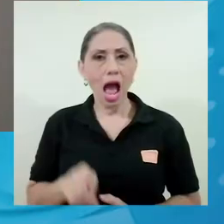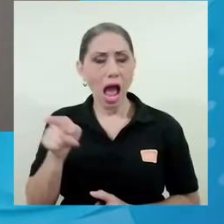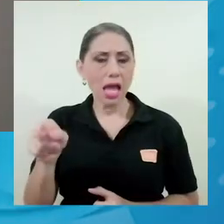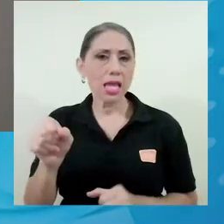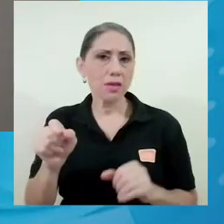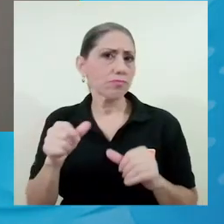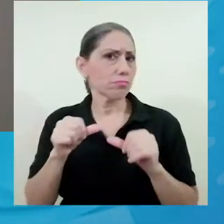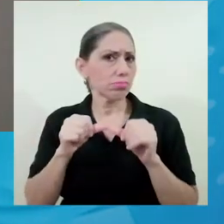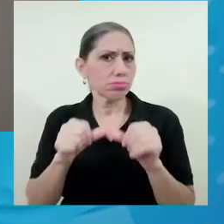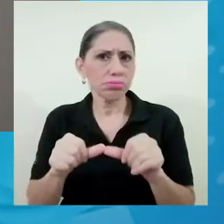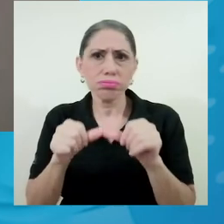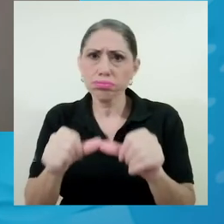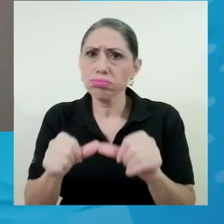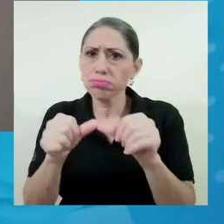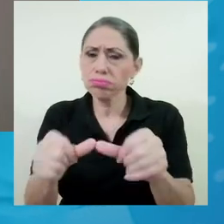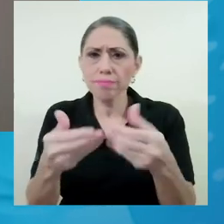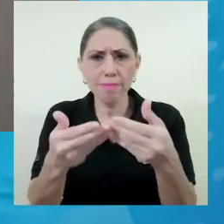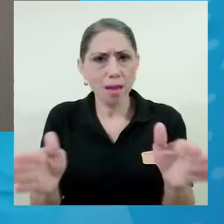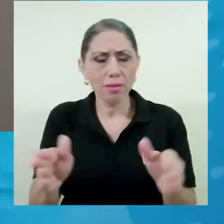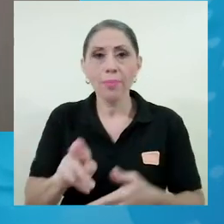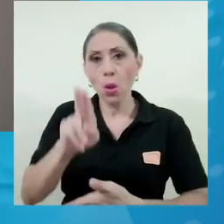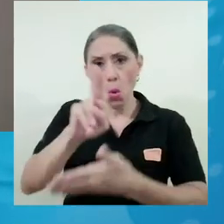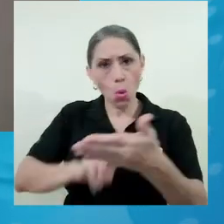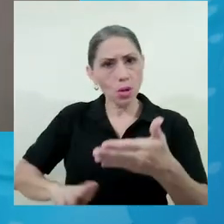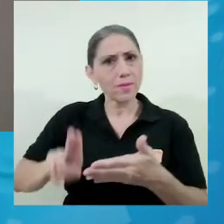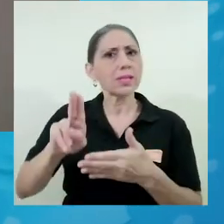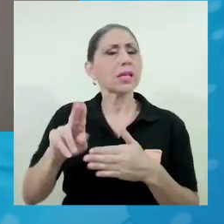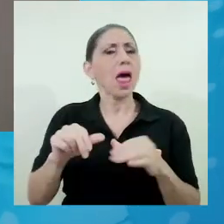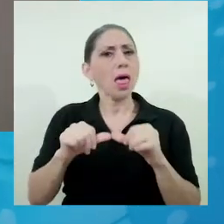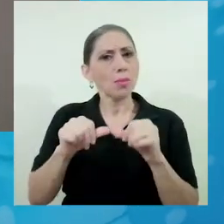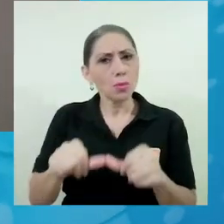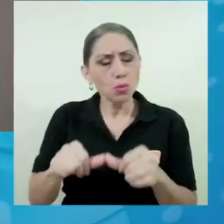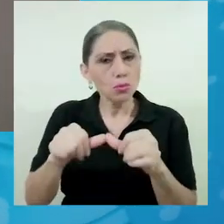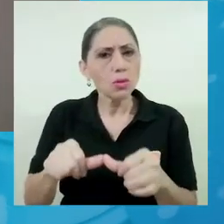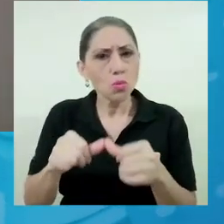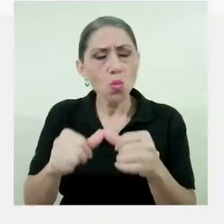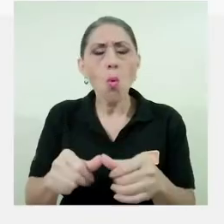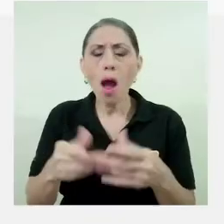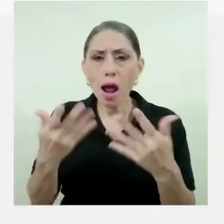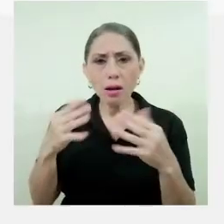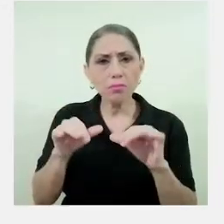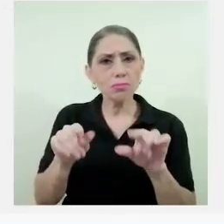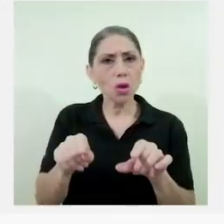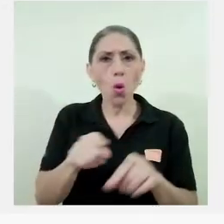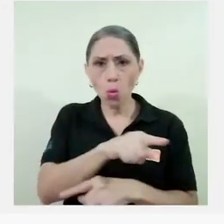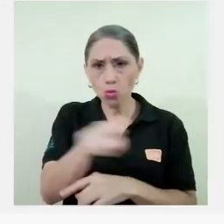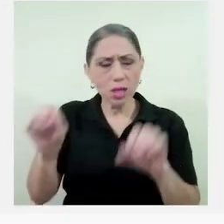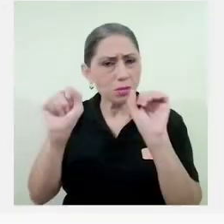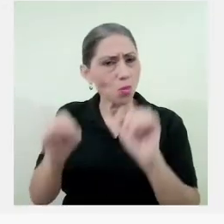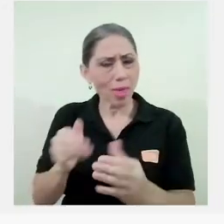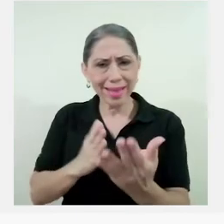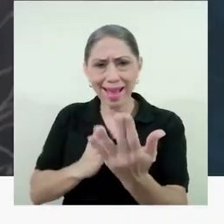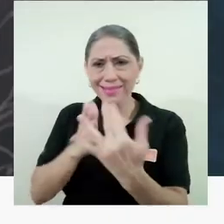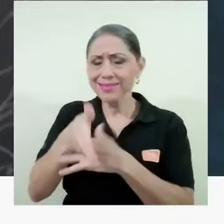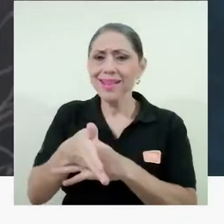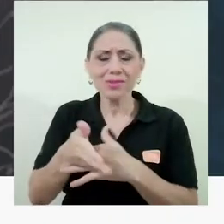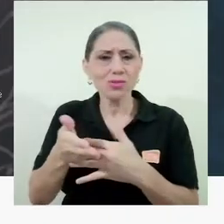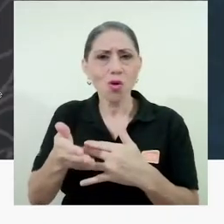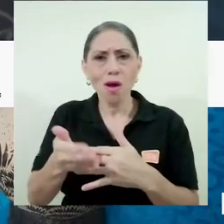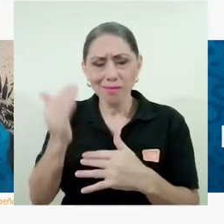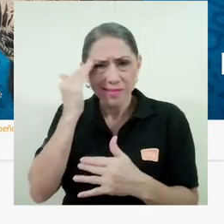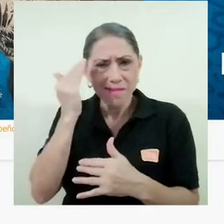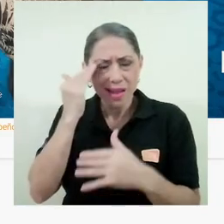va a estar permanentemente, la universidad le dará su respectivo mantenimiento, así que pueden tener todo el acceso necesario